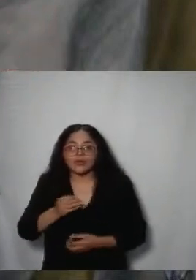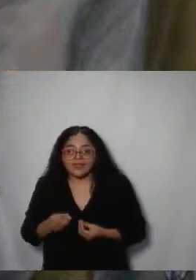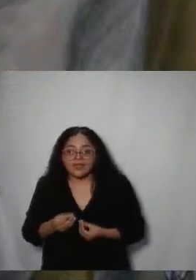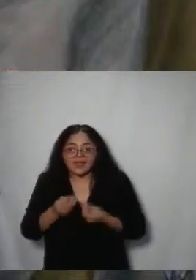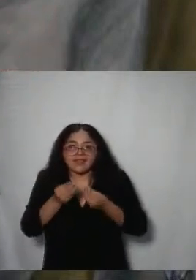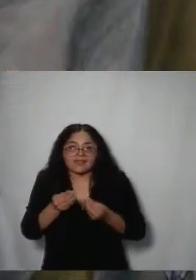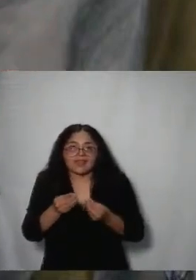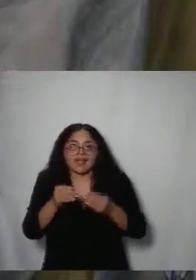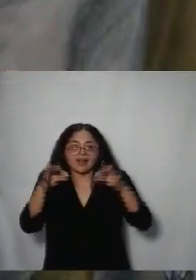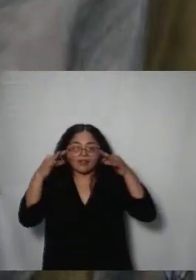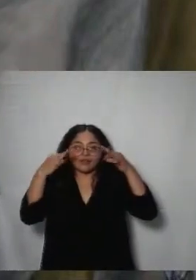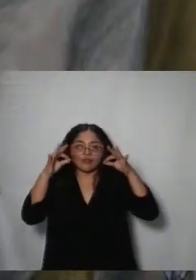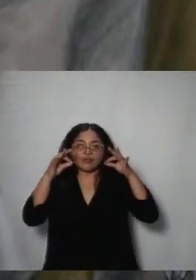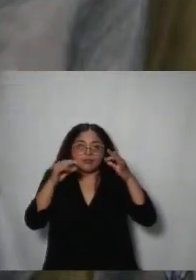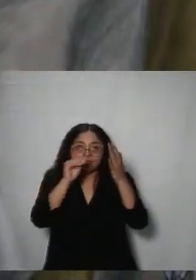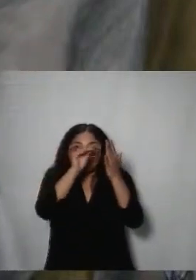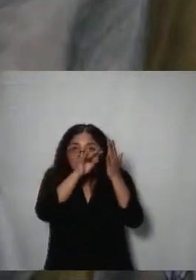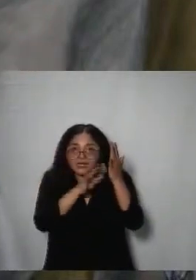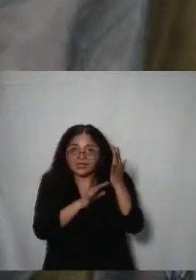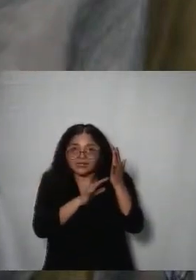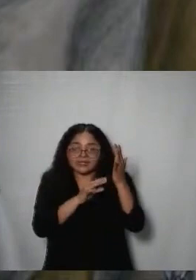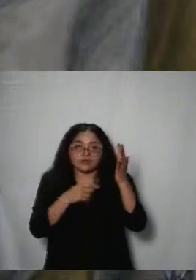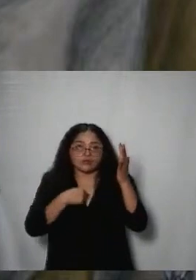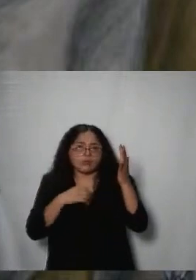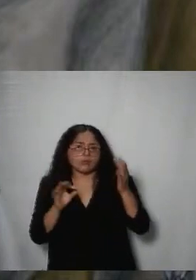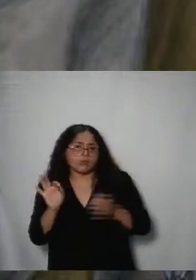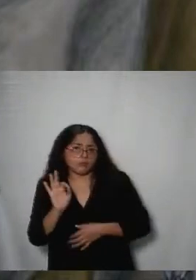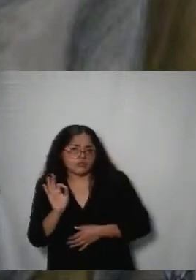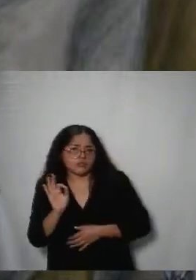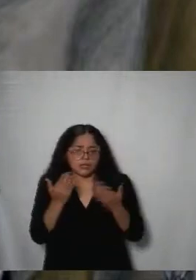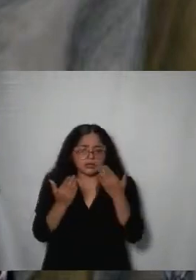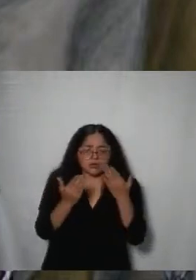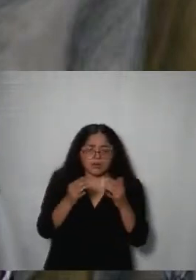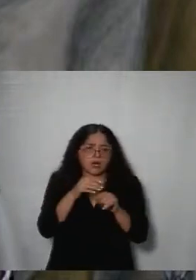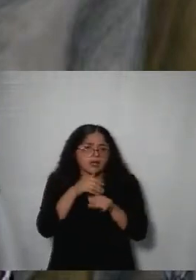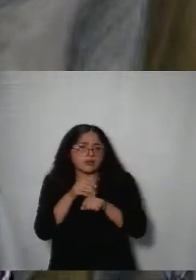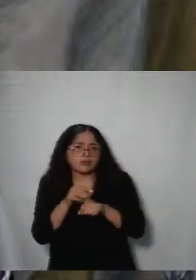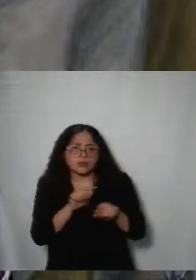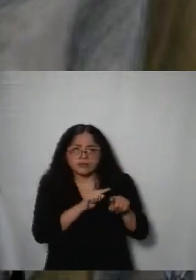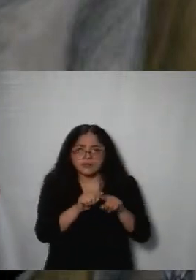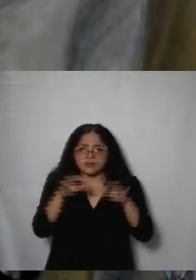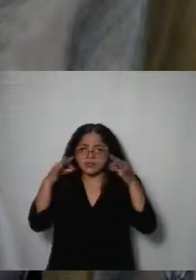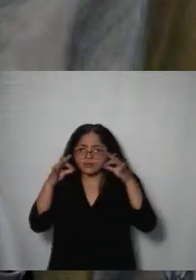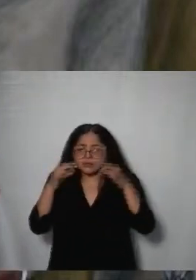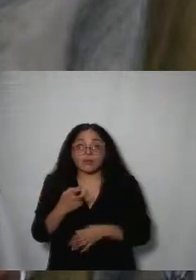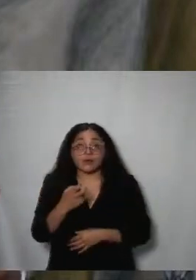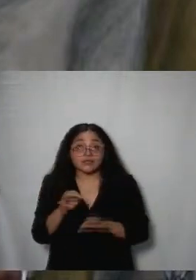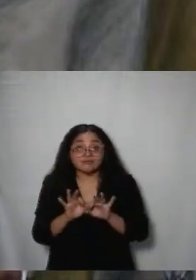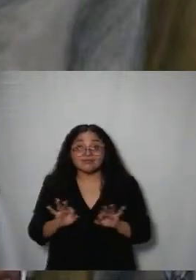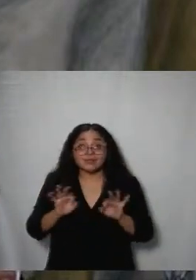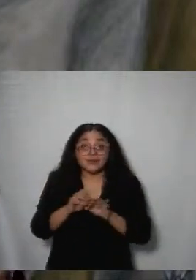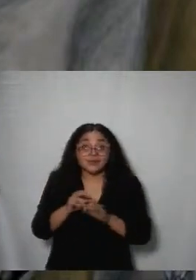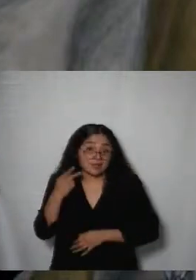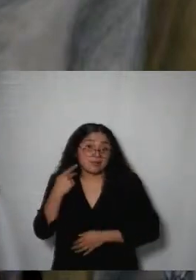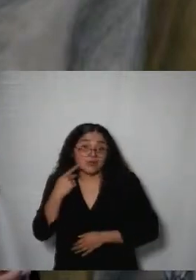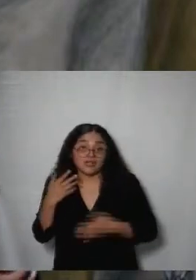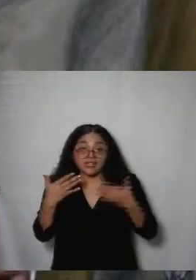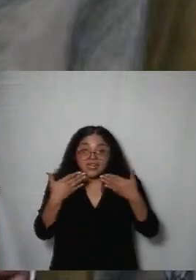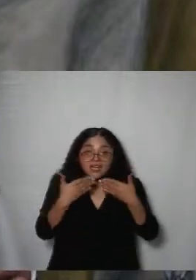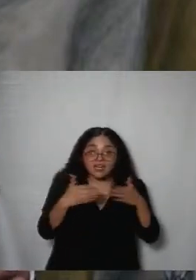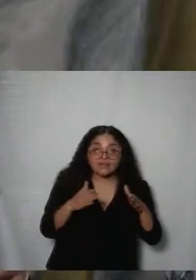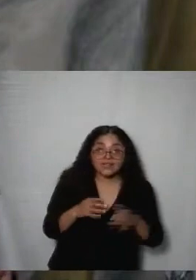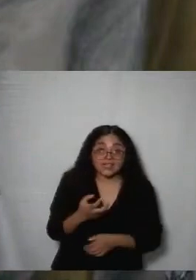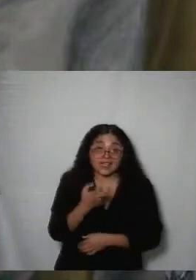través de este excel yo puedo hacer un comparativo de las cifras que me han sido entregadas por eso la importancia de la política de transparencia proactiva